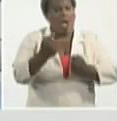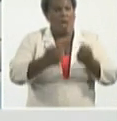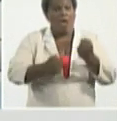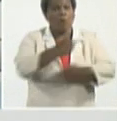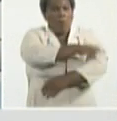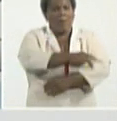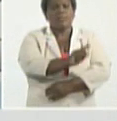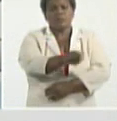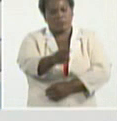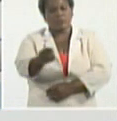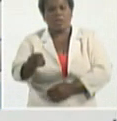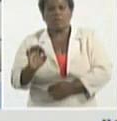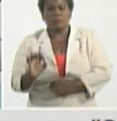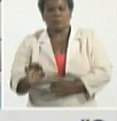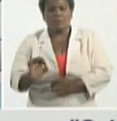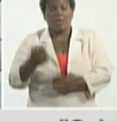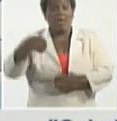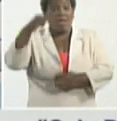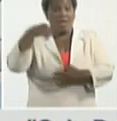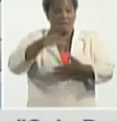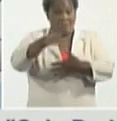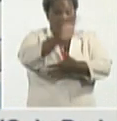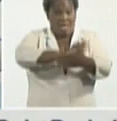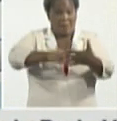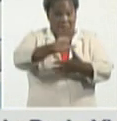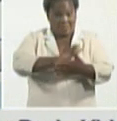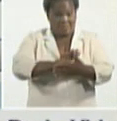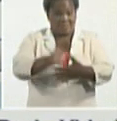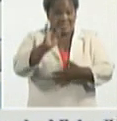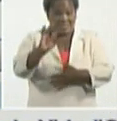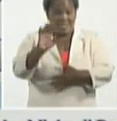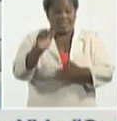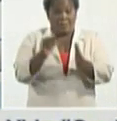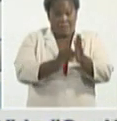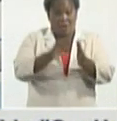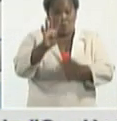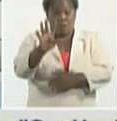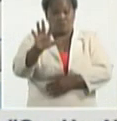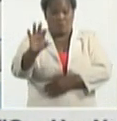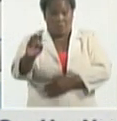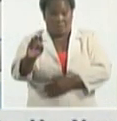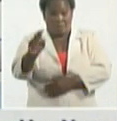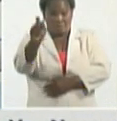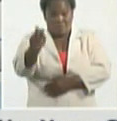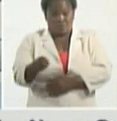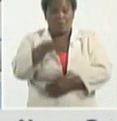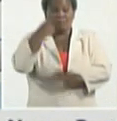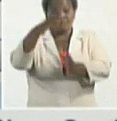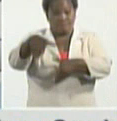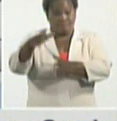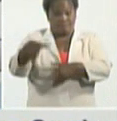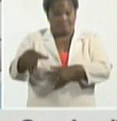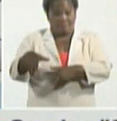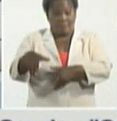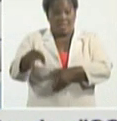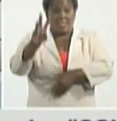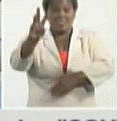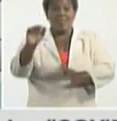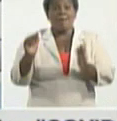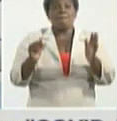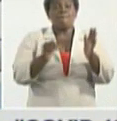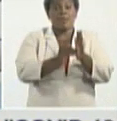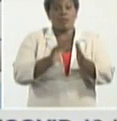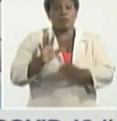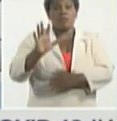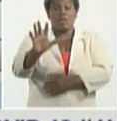región de Las Américas de los 7.450 fallecidos fueron 3.547